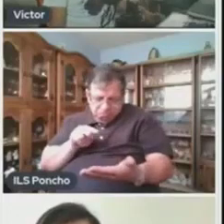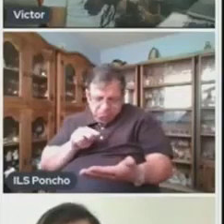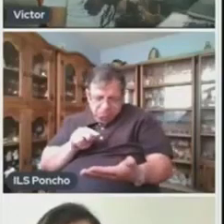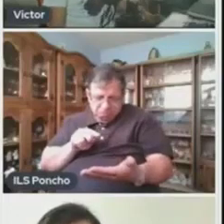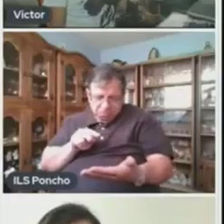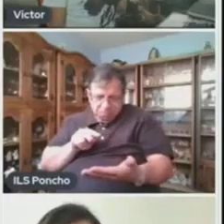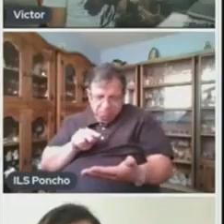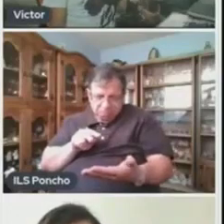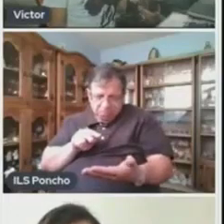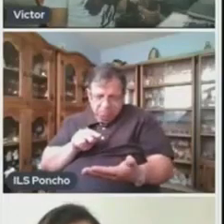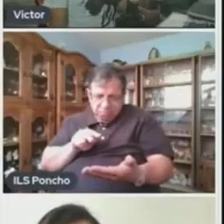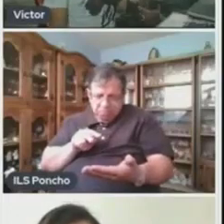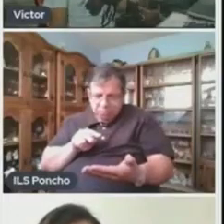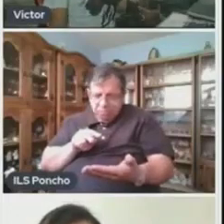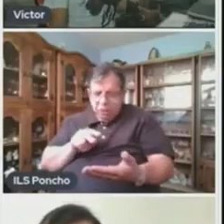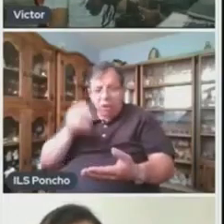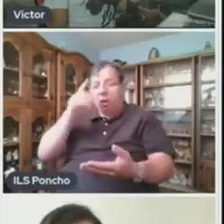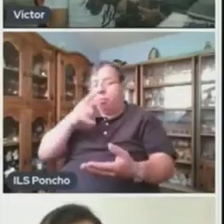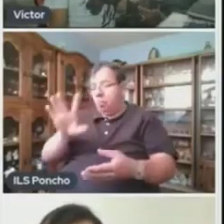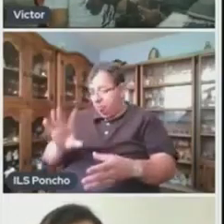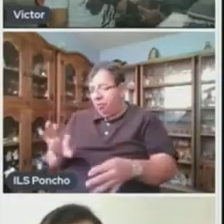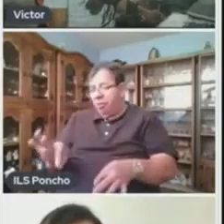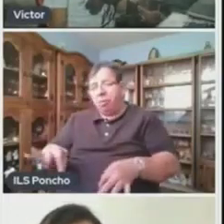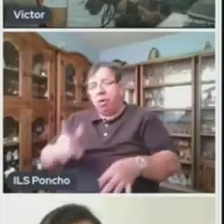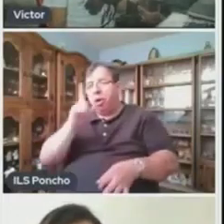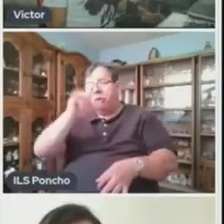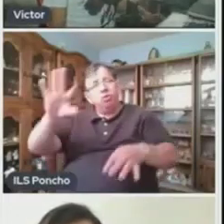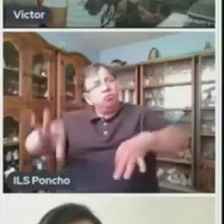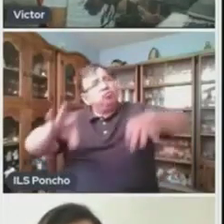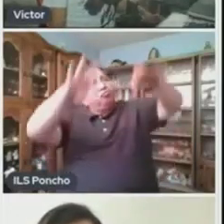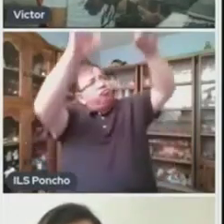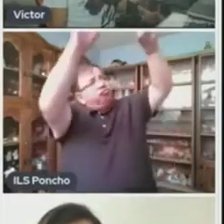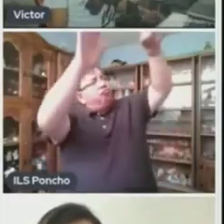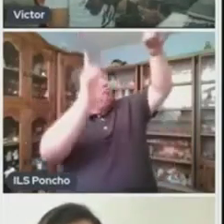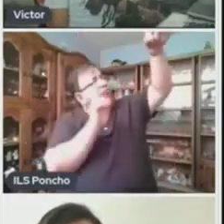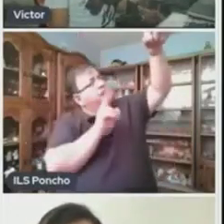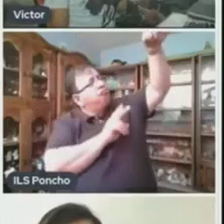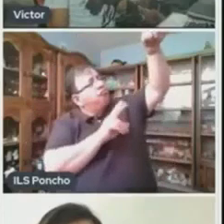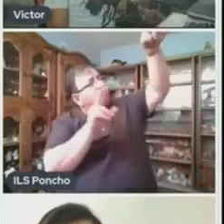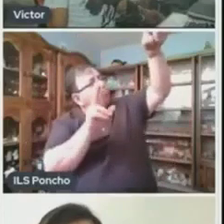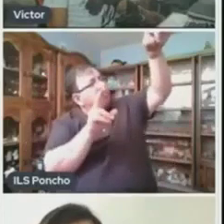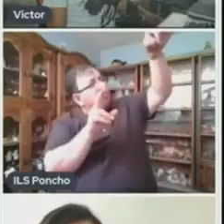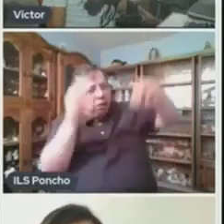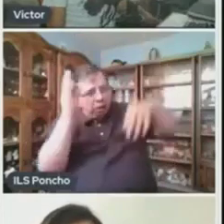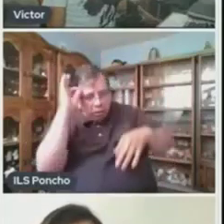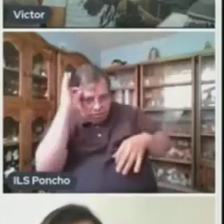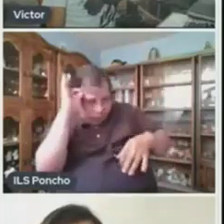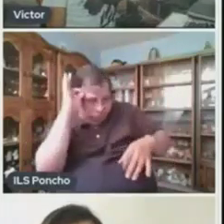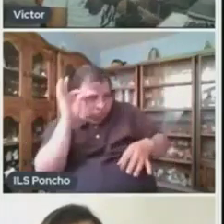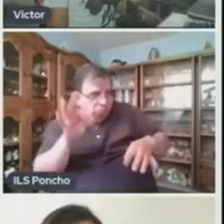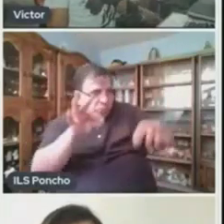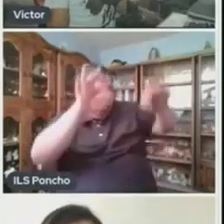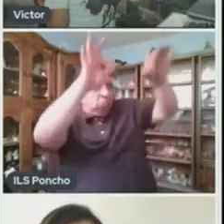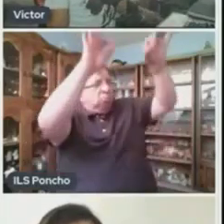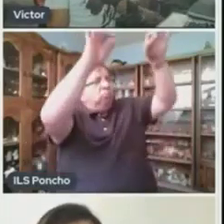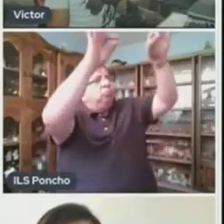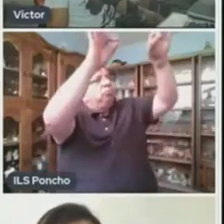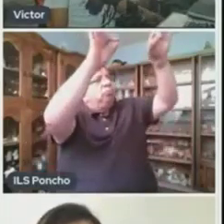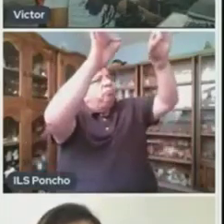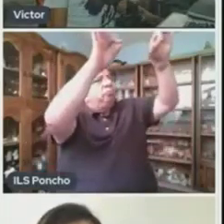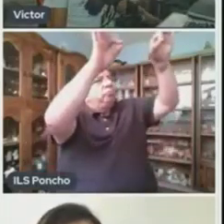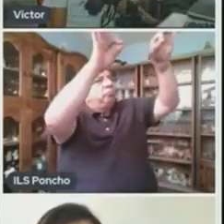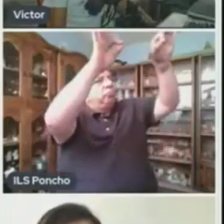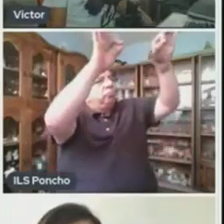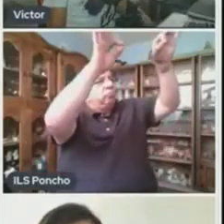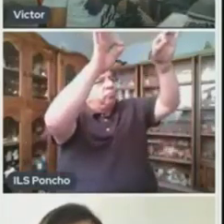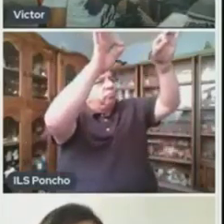Levántela A La Luz Le Dijo Jordán La Sirvienta La Levantó Pero